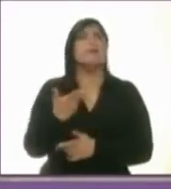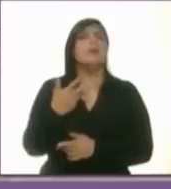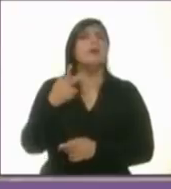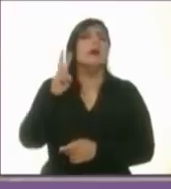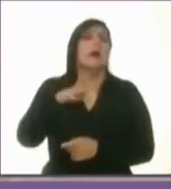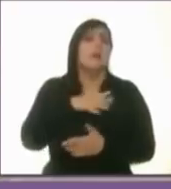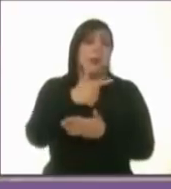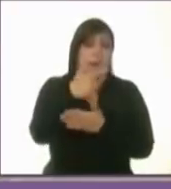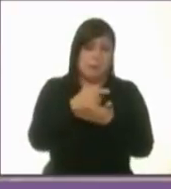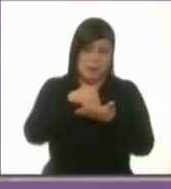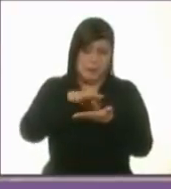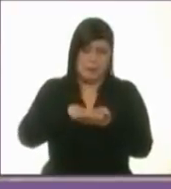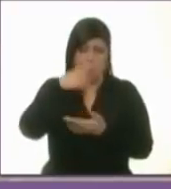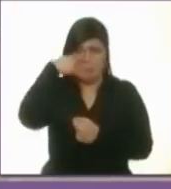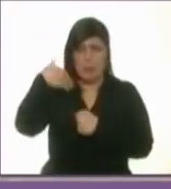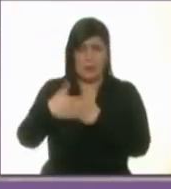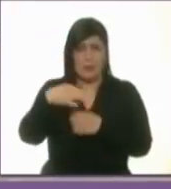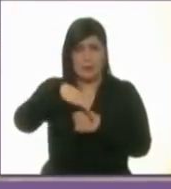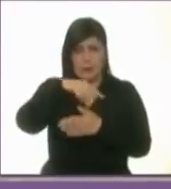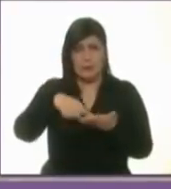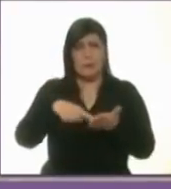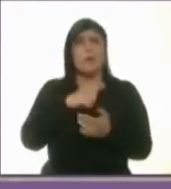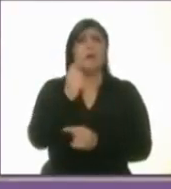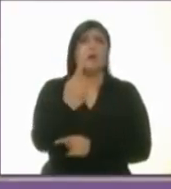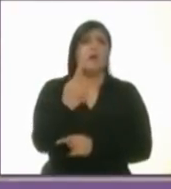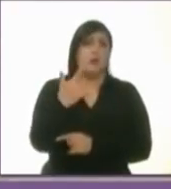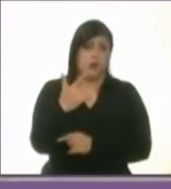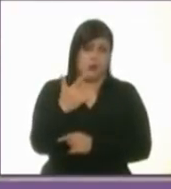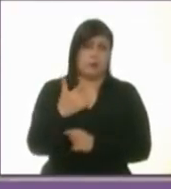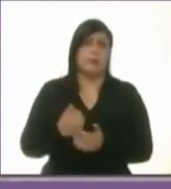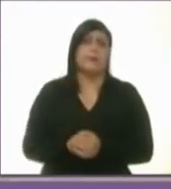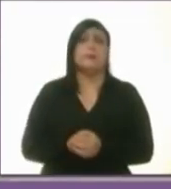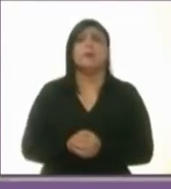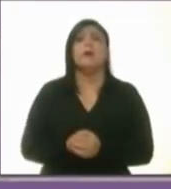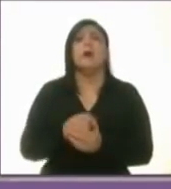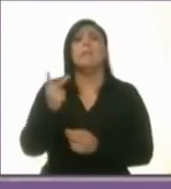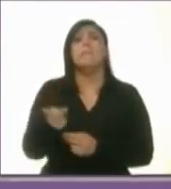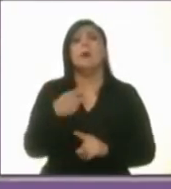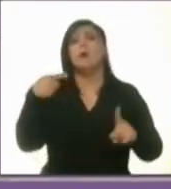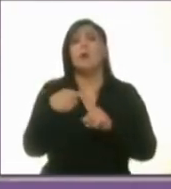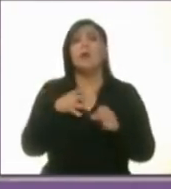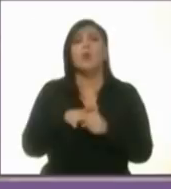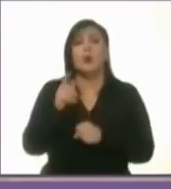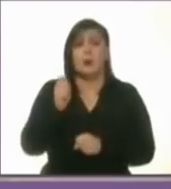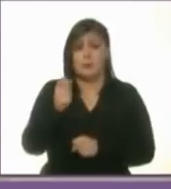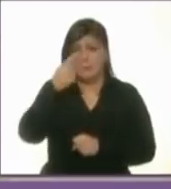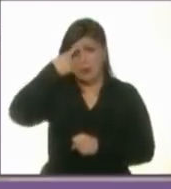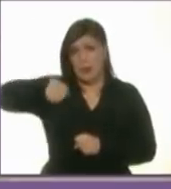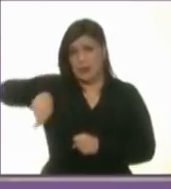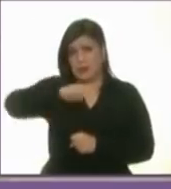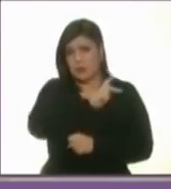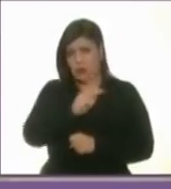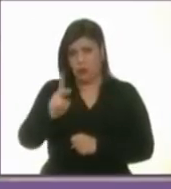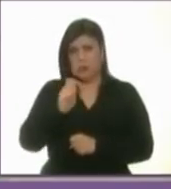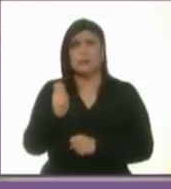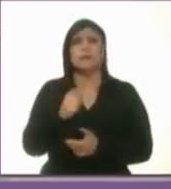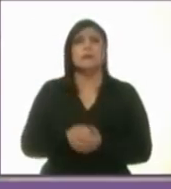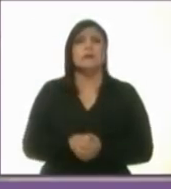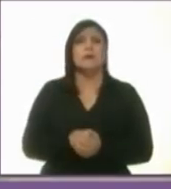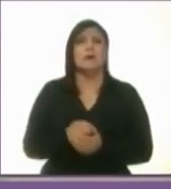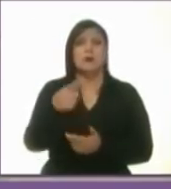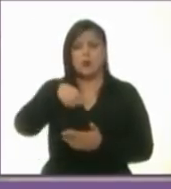nominal y que van a emitir su voto el 1 de julio. La pregunta es la siguiente para todos. ¿Qué acciones